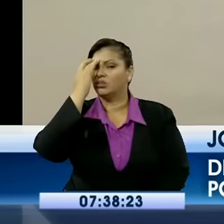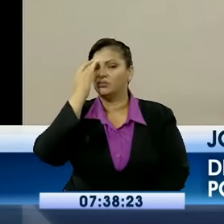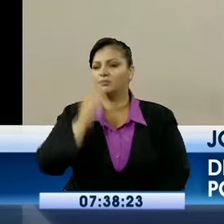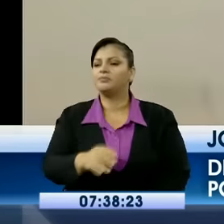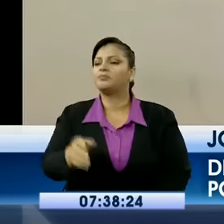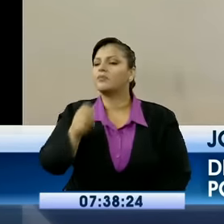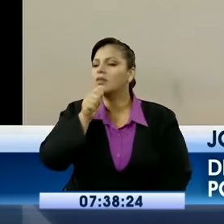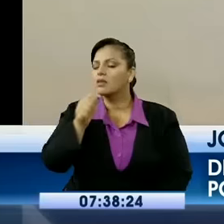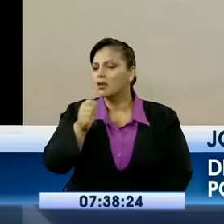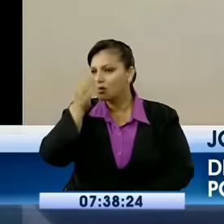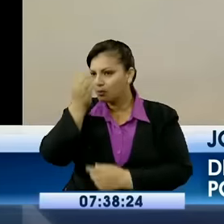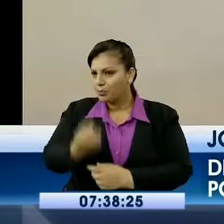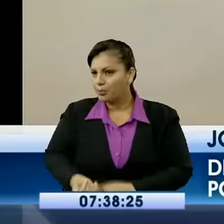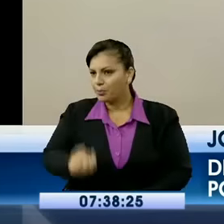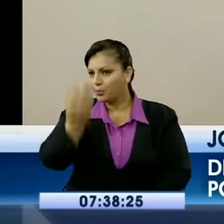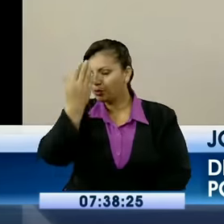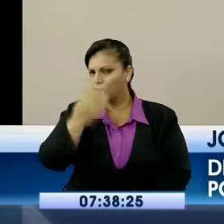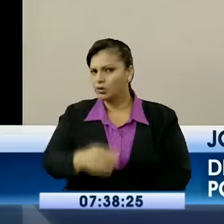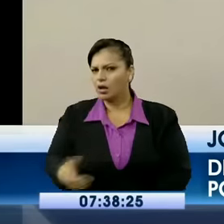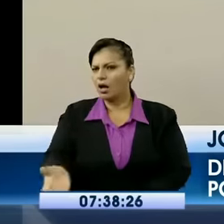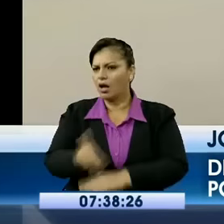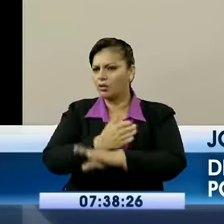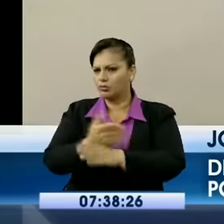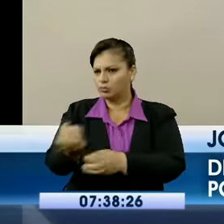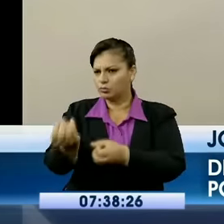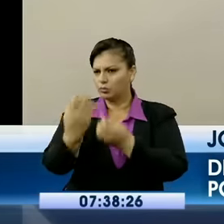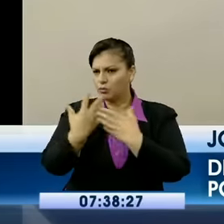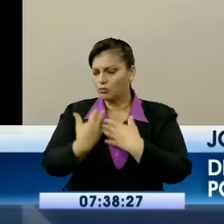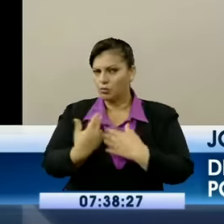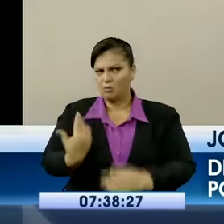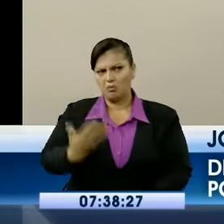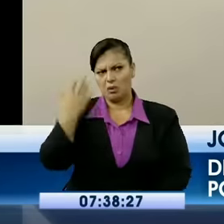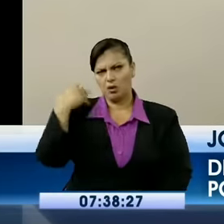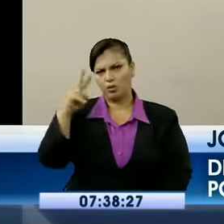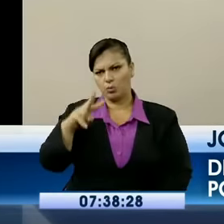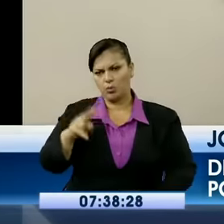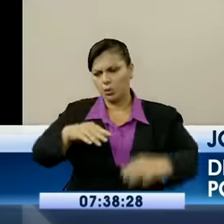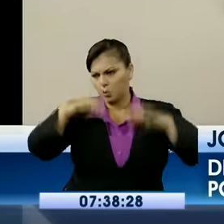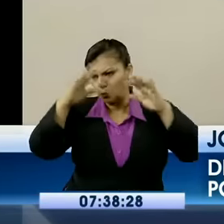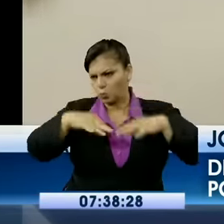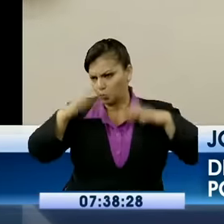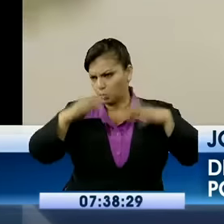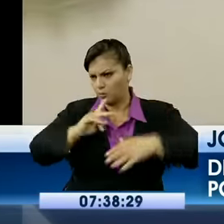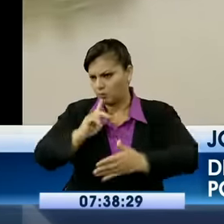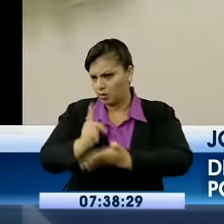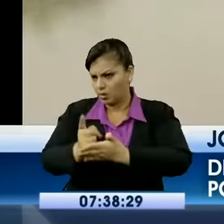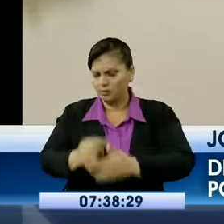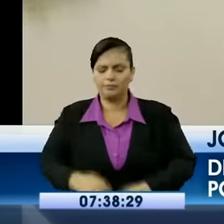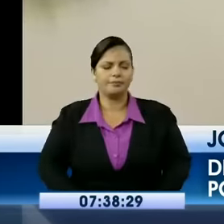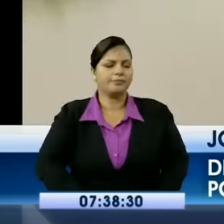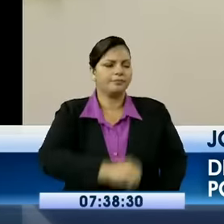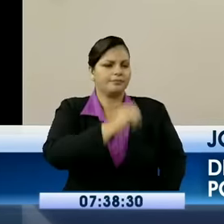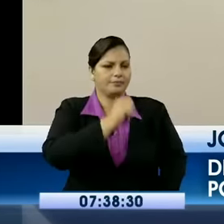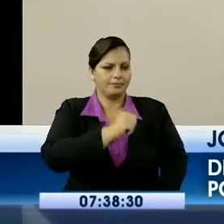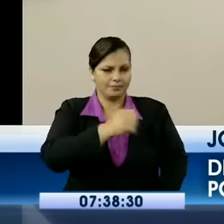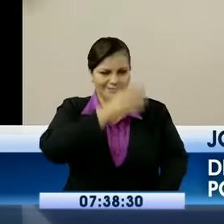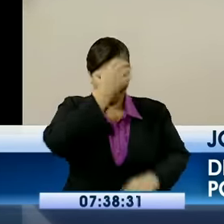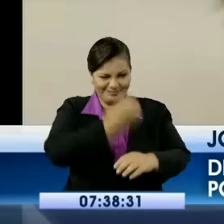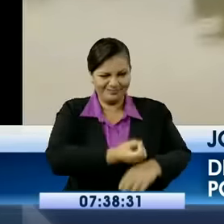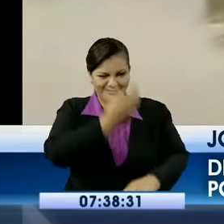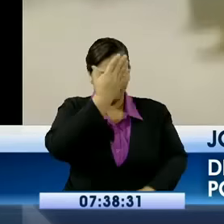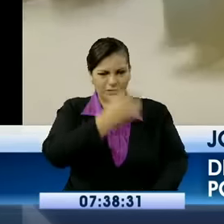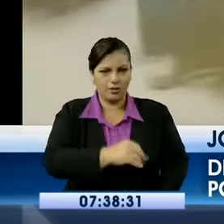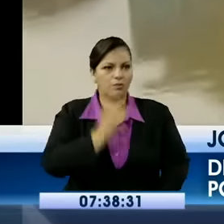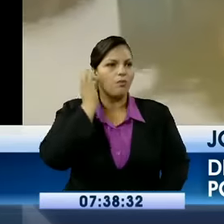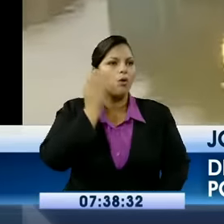días. Decían ustedes que la última lluvia que cayó acá fue el día viernes. Sí, muy buenos días. El día viernes que cayó la